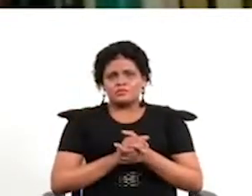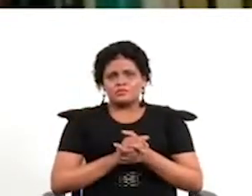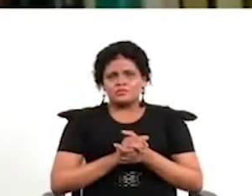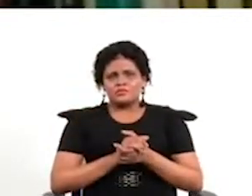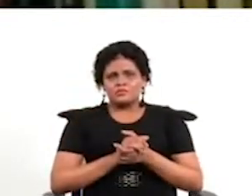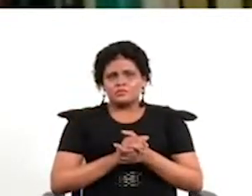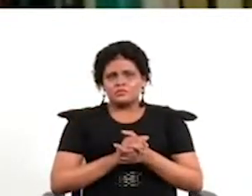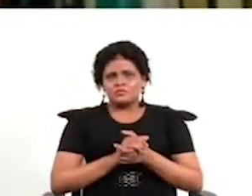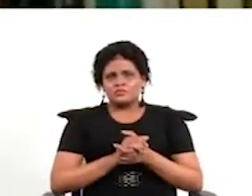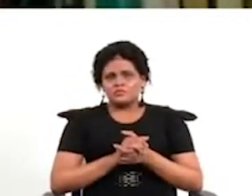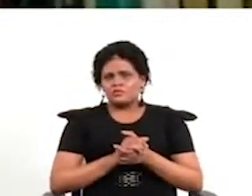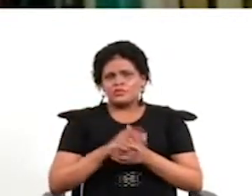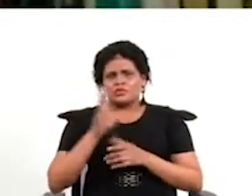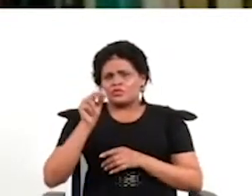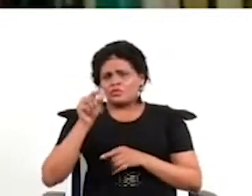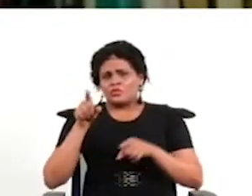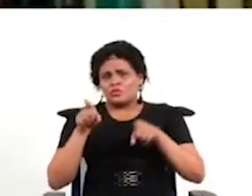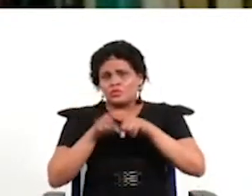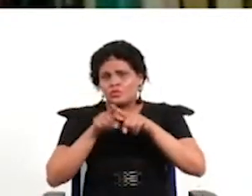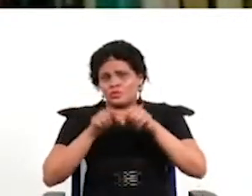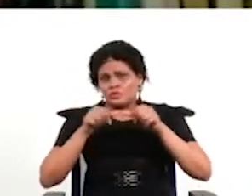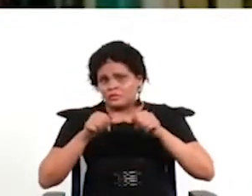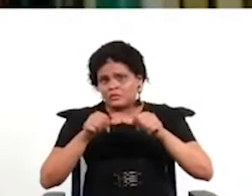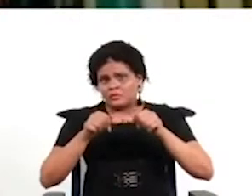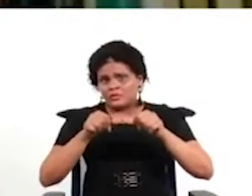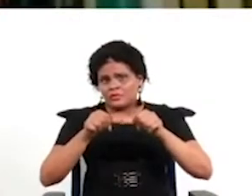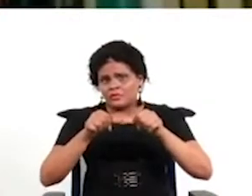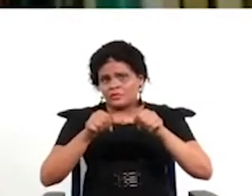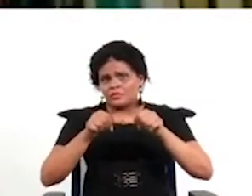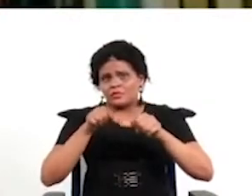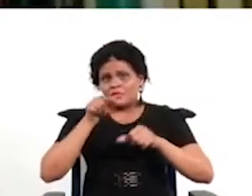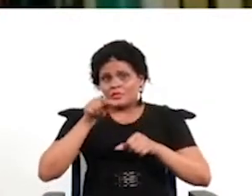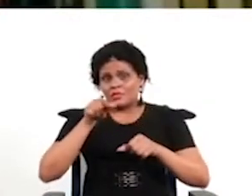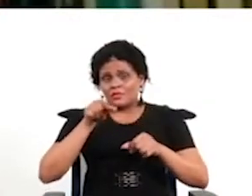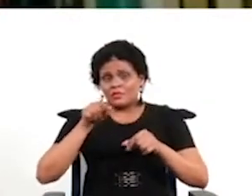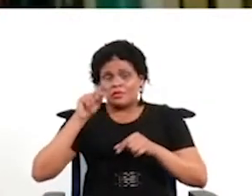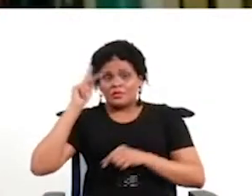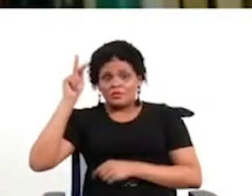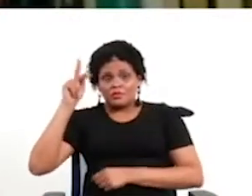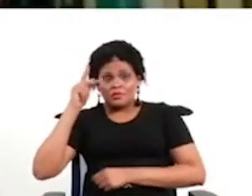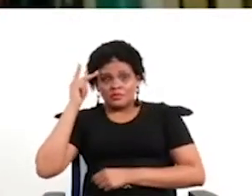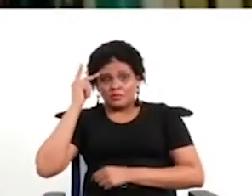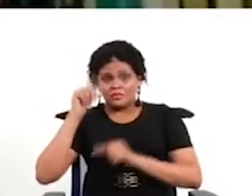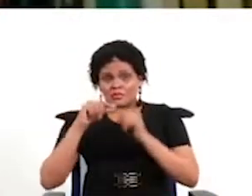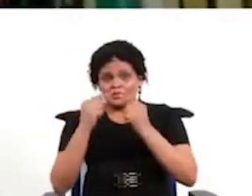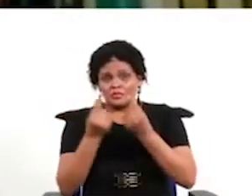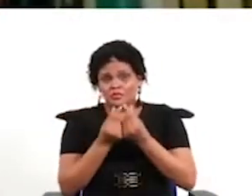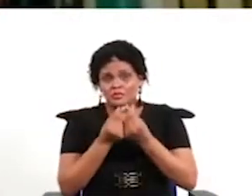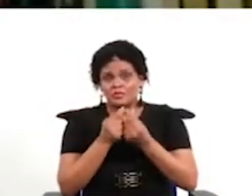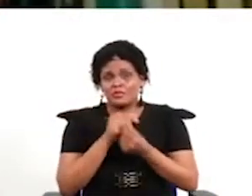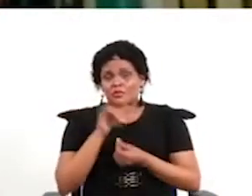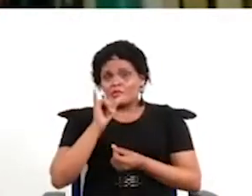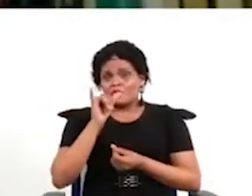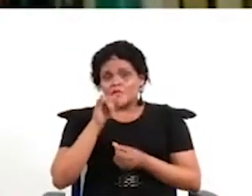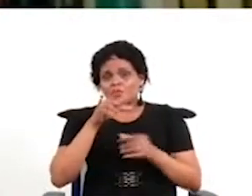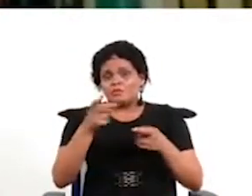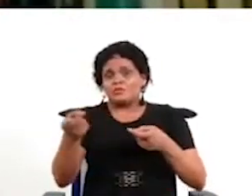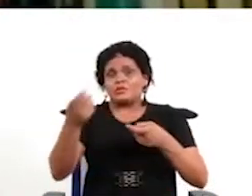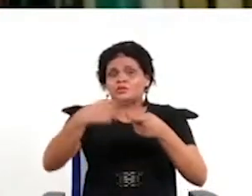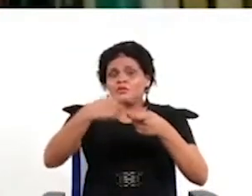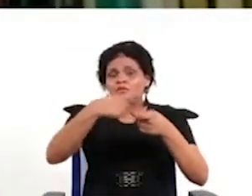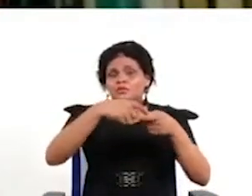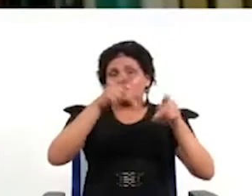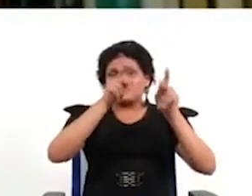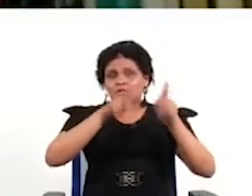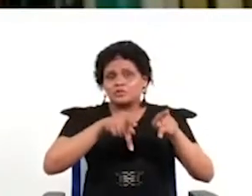porque no siempre no hay un rol creciente es cuando los partidos pierden peso entonces se activa la participación ciudadana de una forma